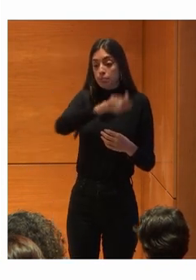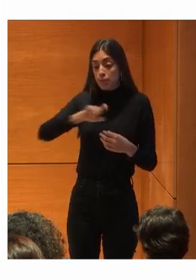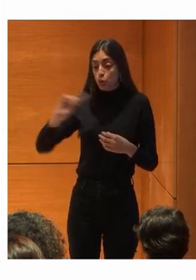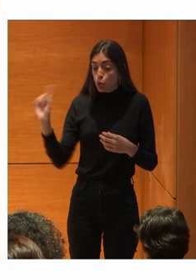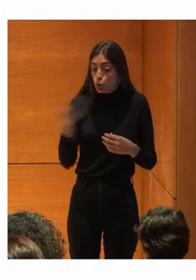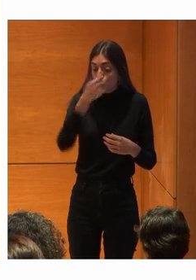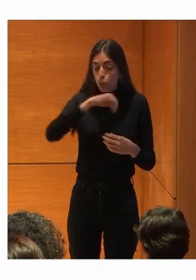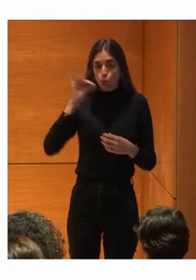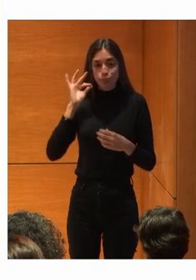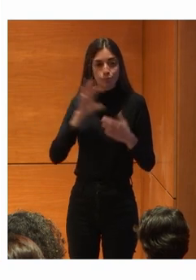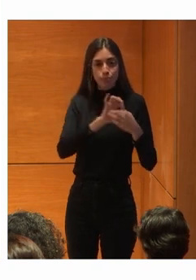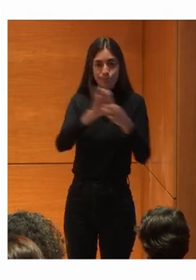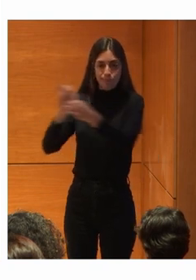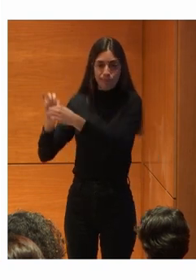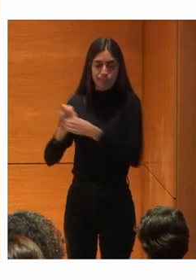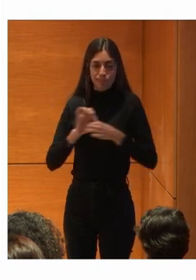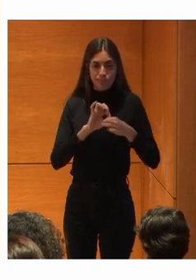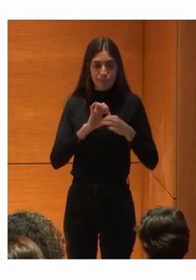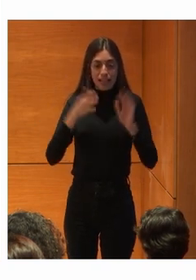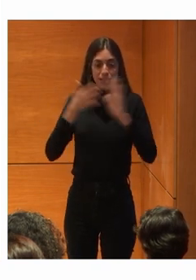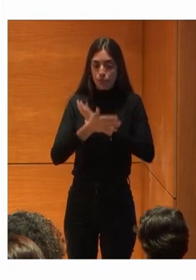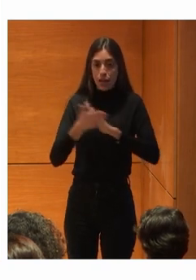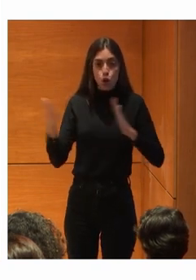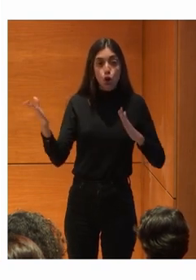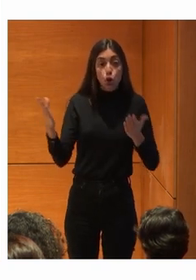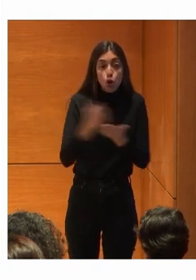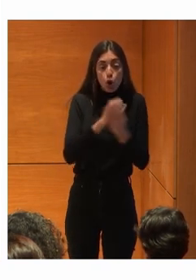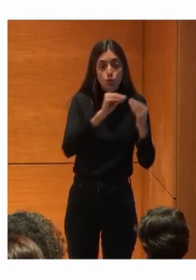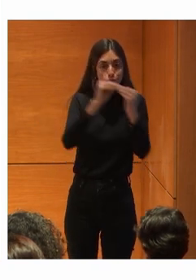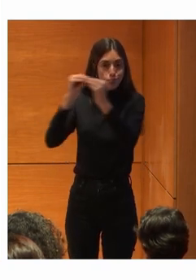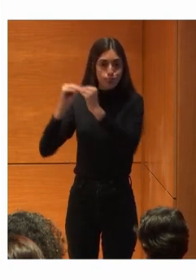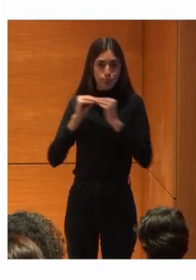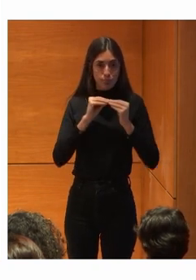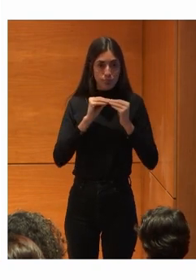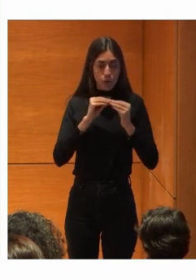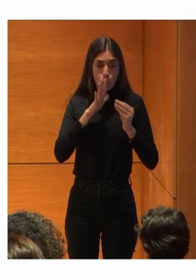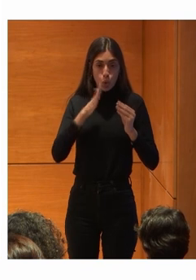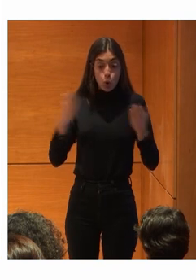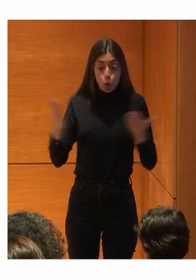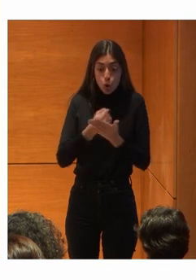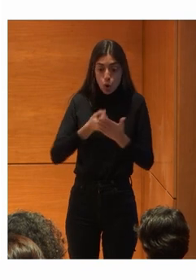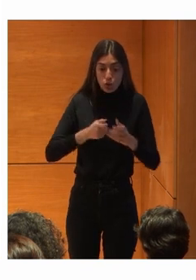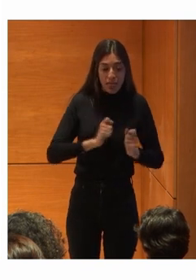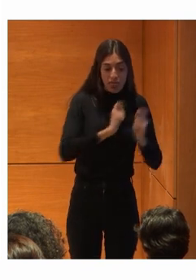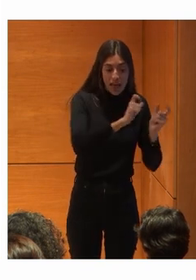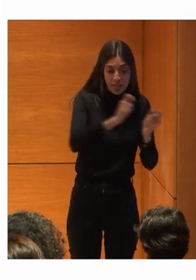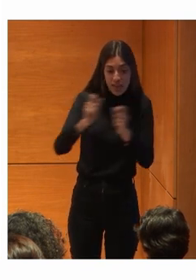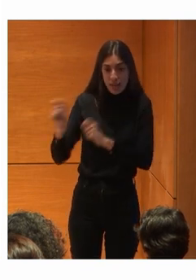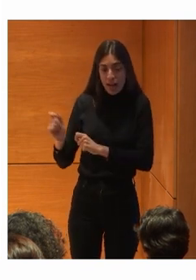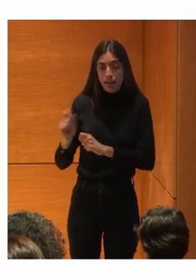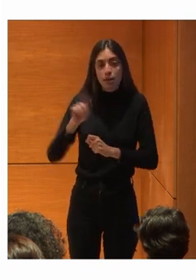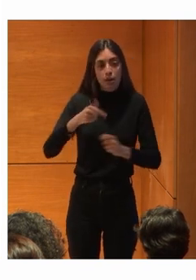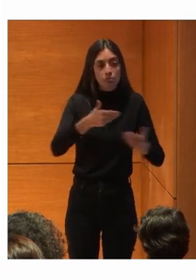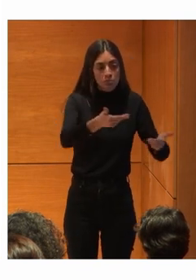simetría La alianza Parte de la simetría La simetría De que todos Vamos a dar Todos vamos a recibir